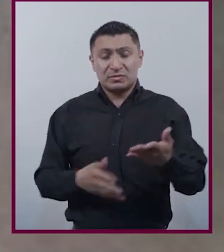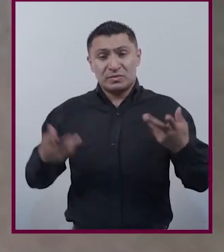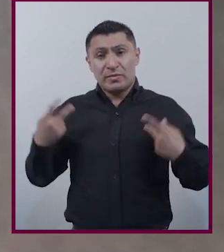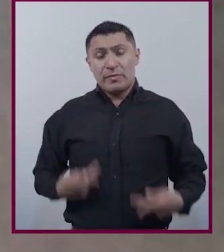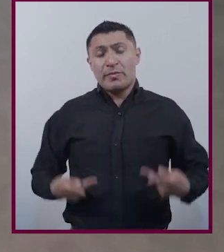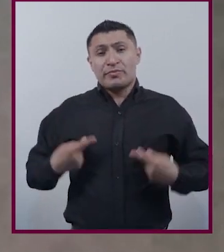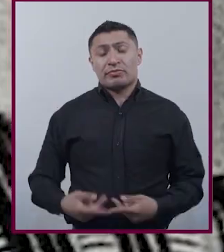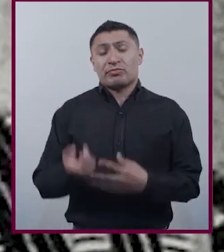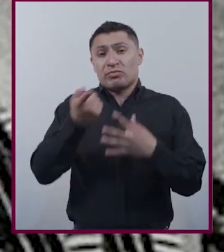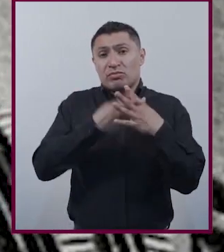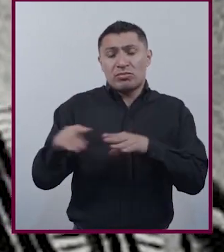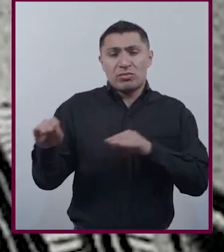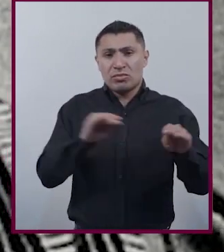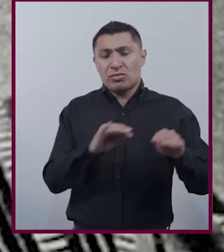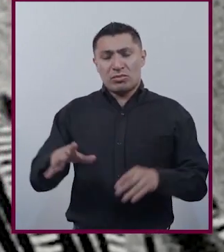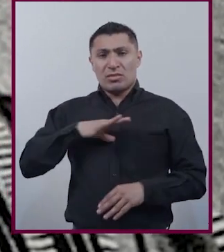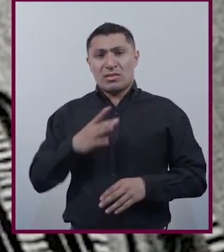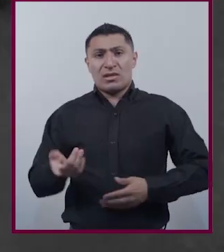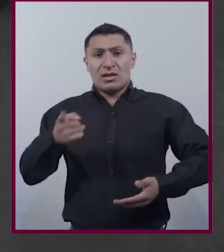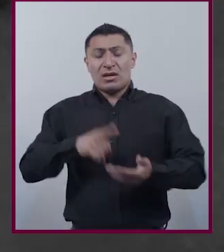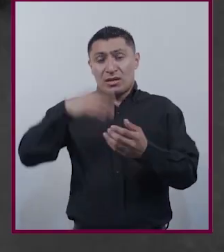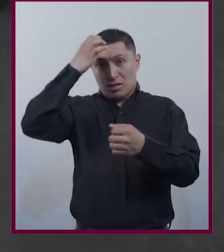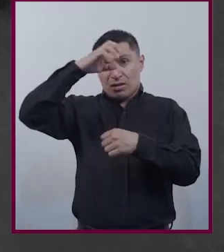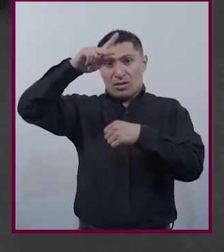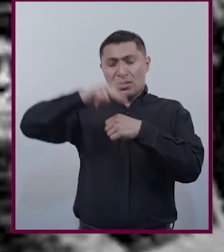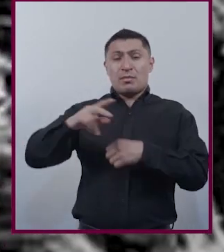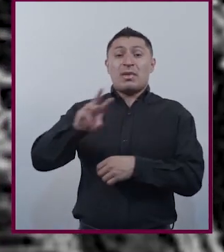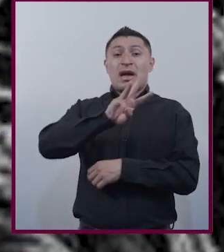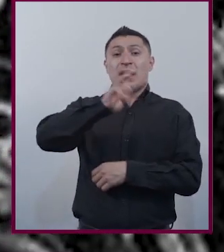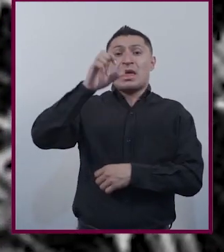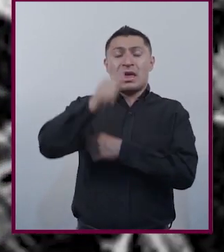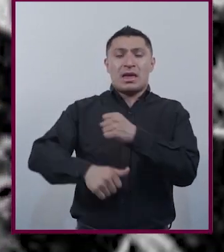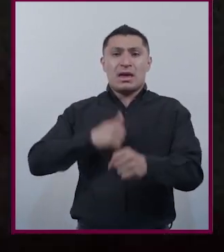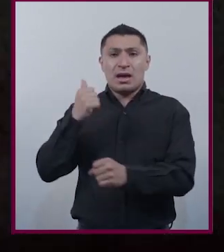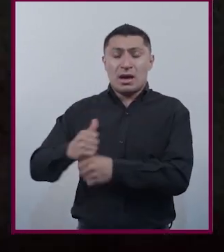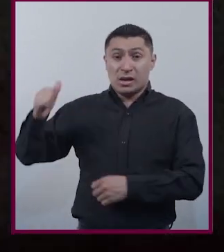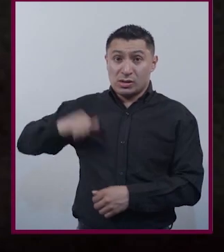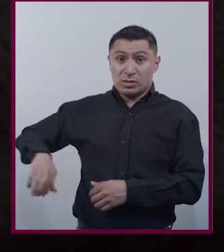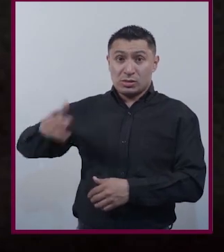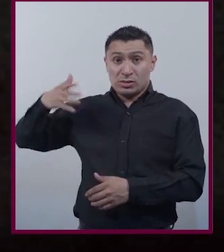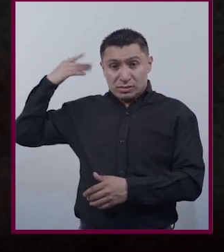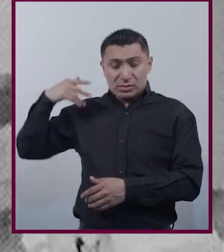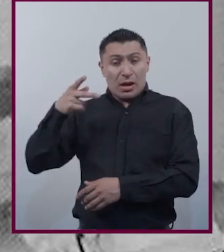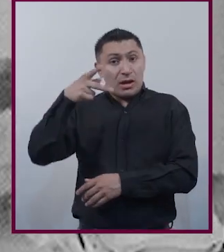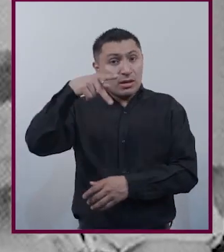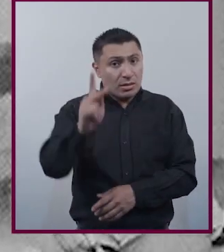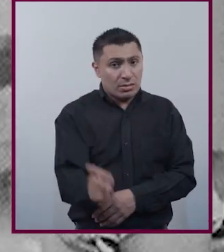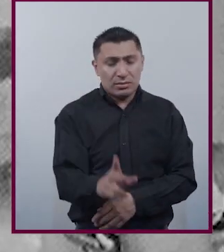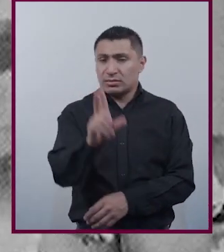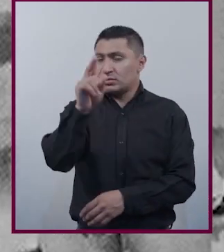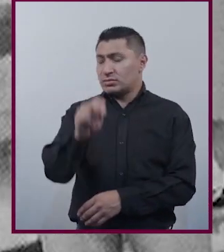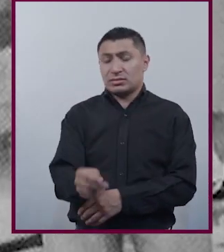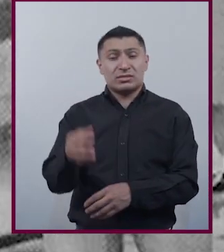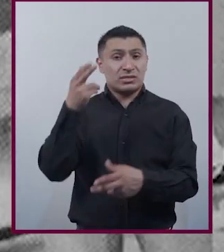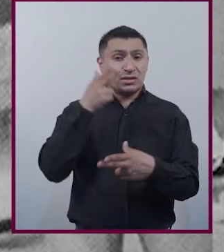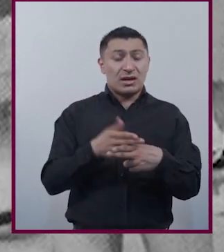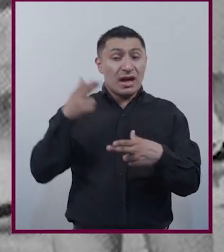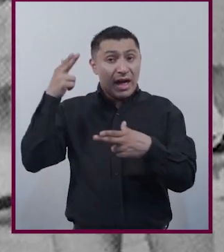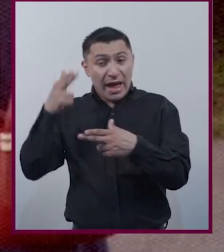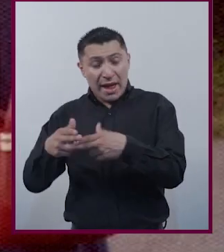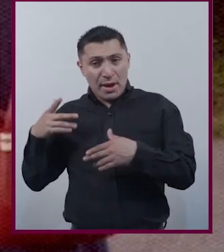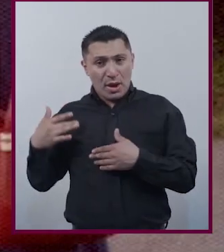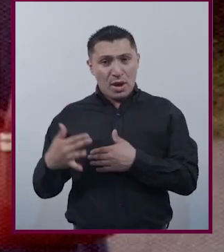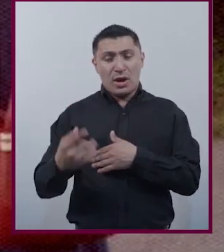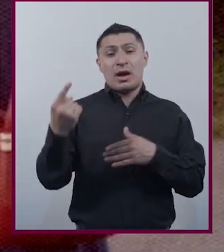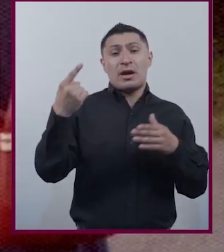inicios de este movimiento se encuentran en la Europa de hace más de 300 años Sin embargo, no será sino hasta los años